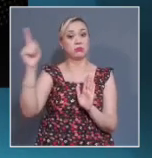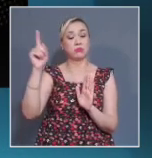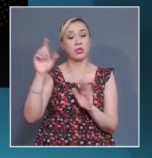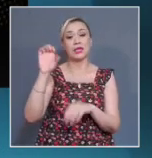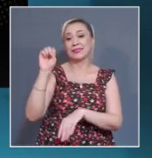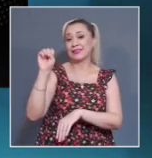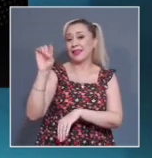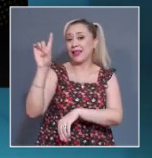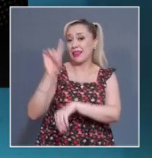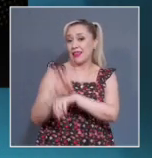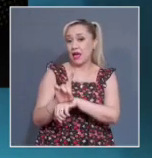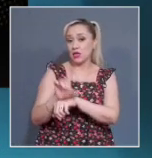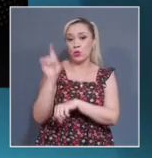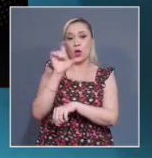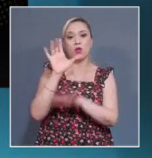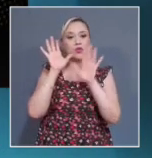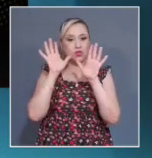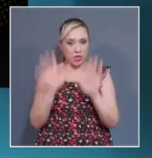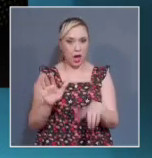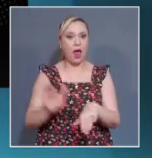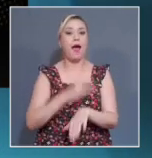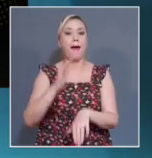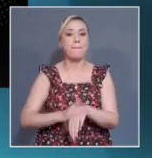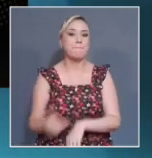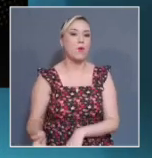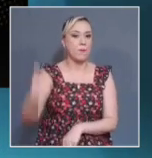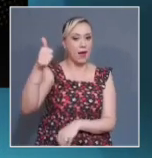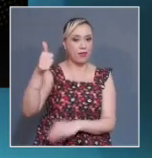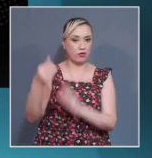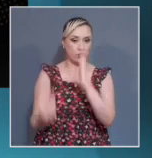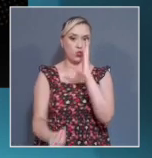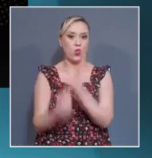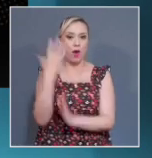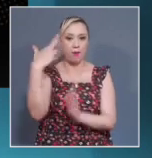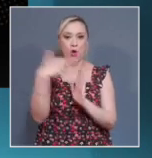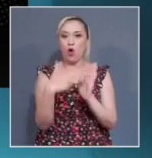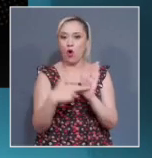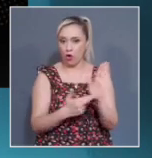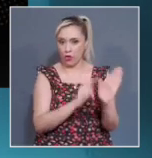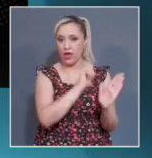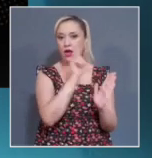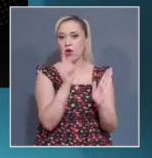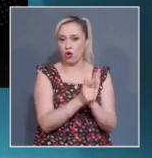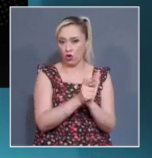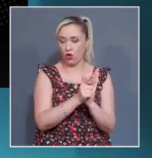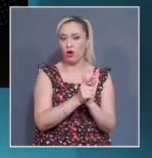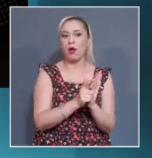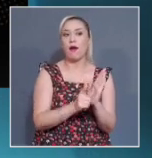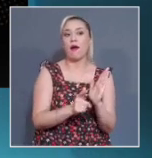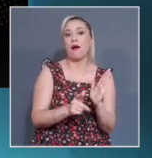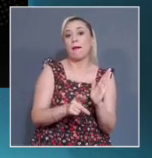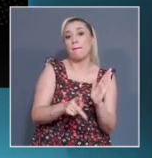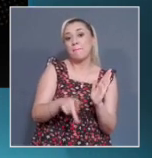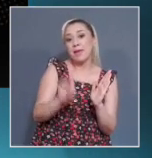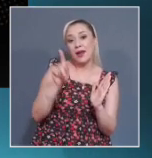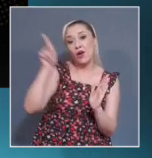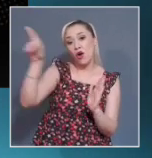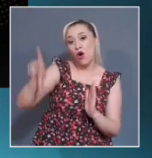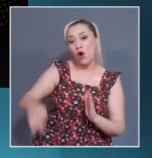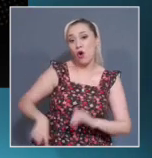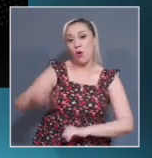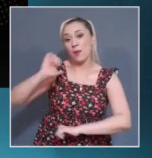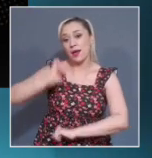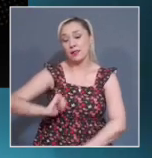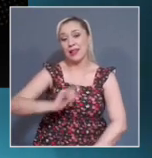a que entre en vigor, es decir, ya empieza a correr el plazo para que la Secretaría de Gobernación integre la